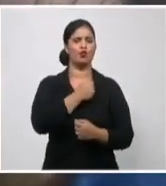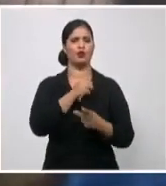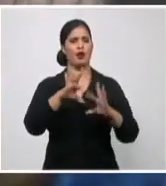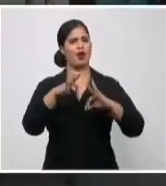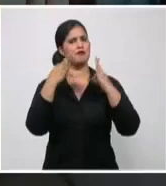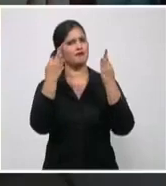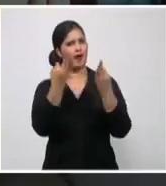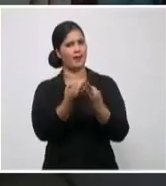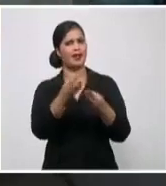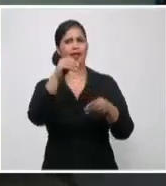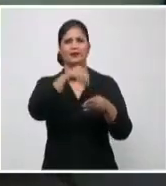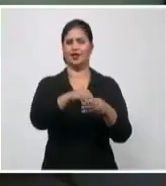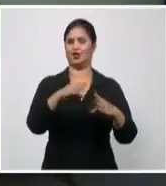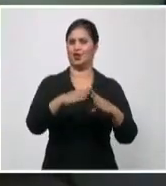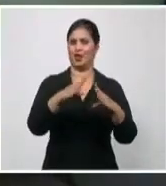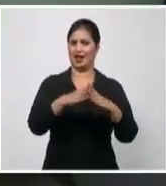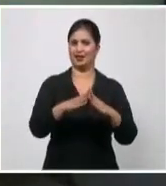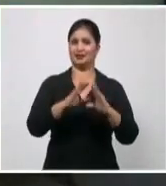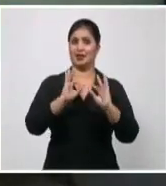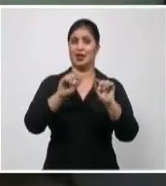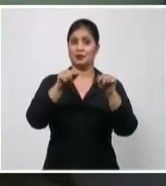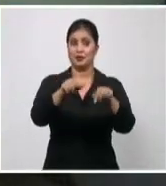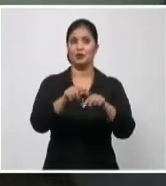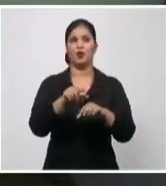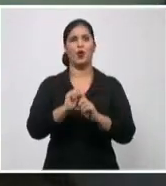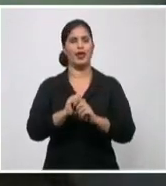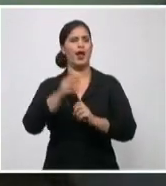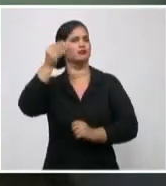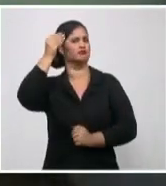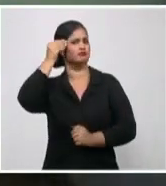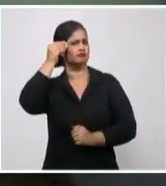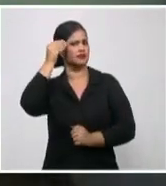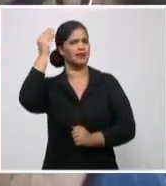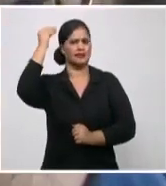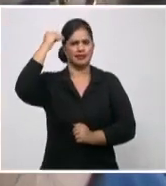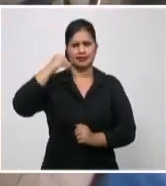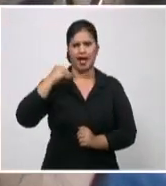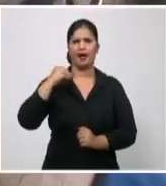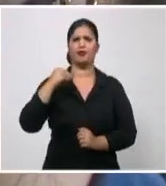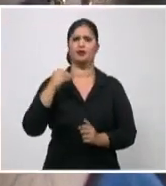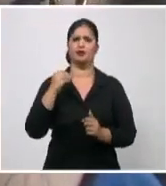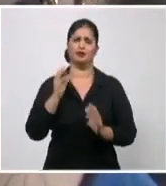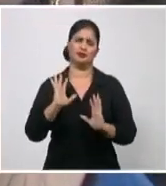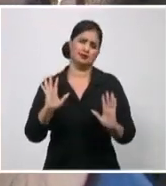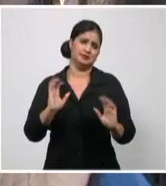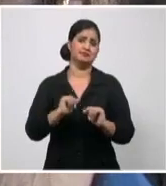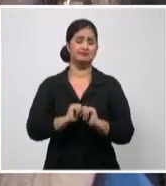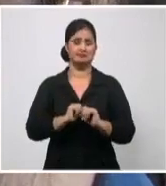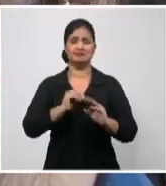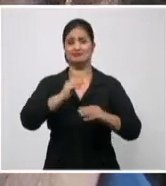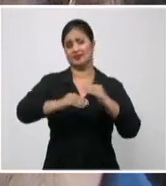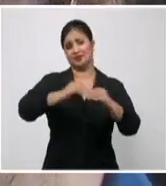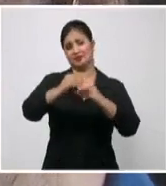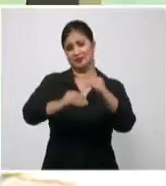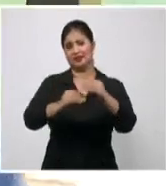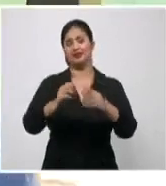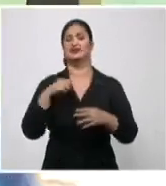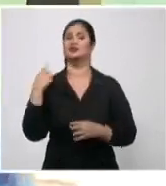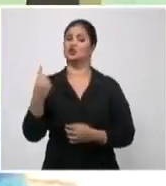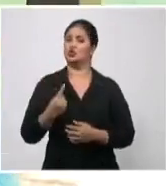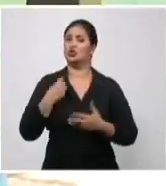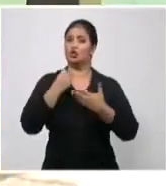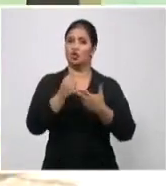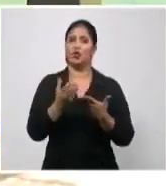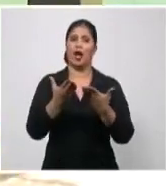posible que Elisabeth vence a los obstáculos que impone ser una persona con síndrome de Down. Estimulándola en todas